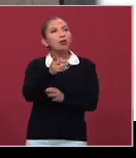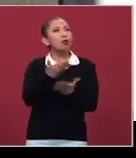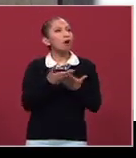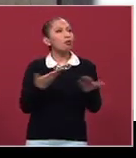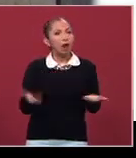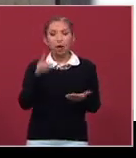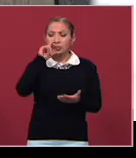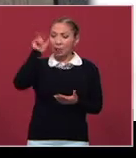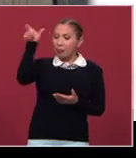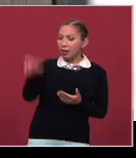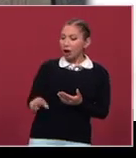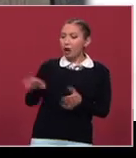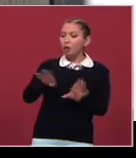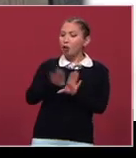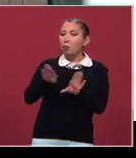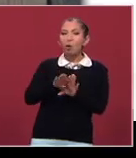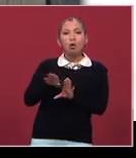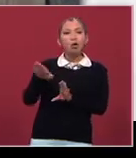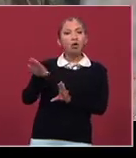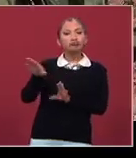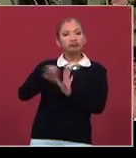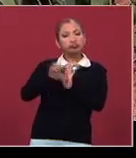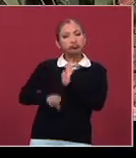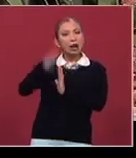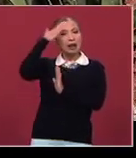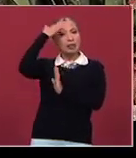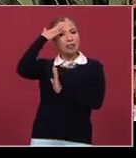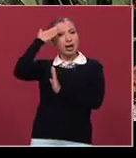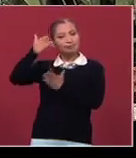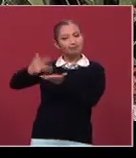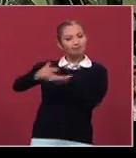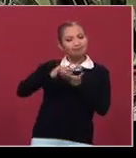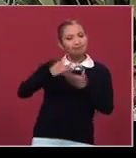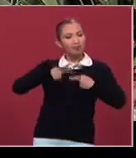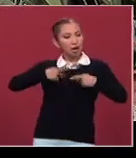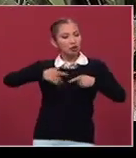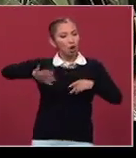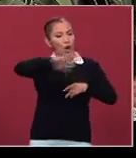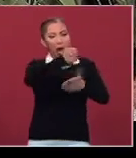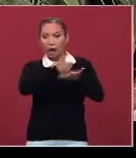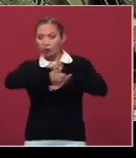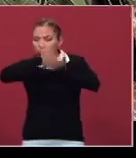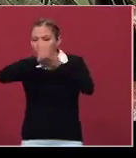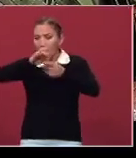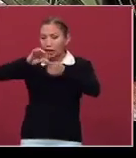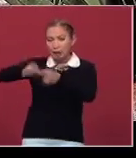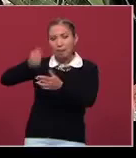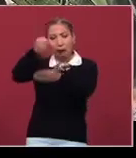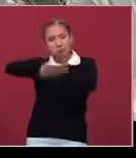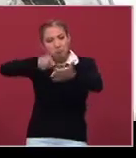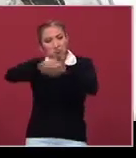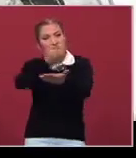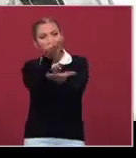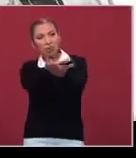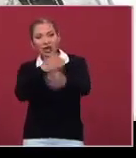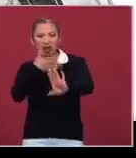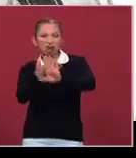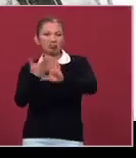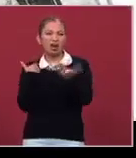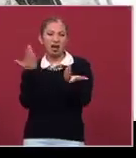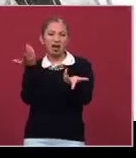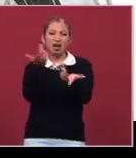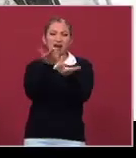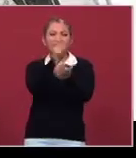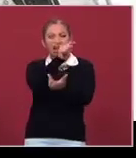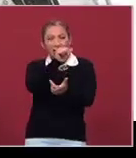Emiliano Zapata el líder social que los guía en las demandas en contra del trado de libre